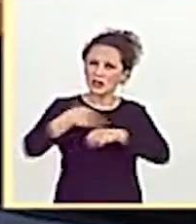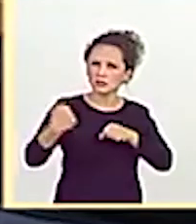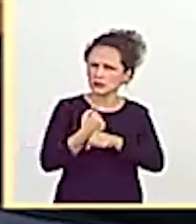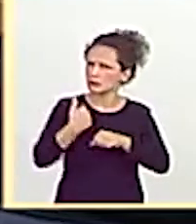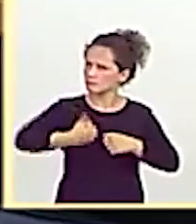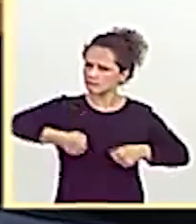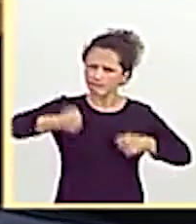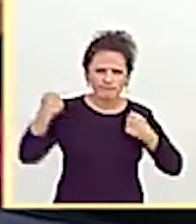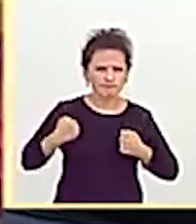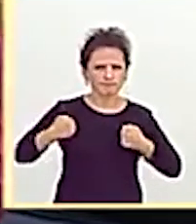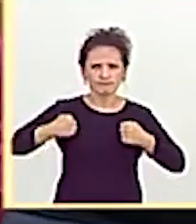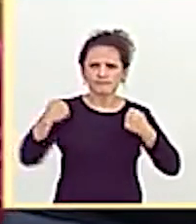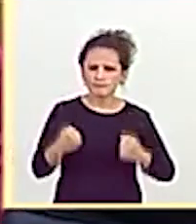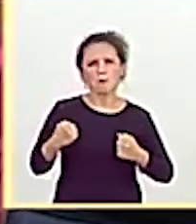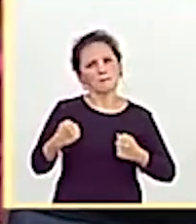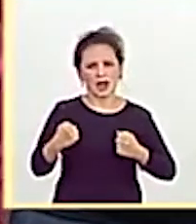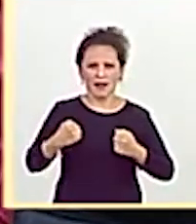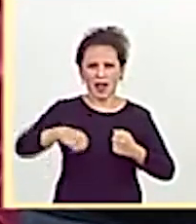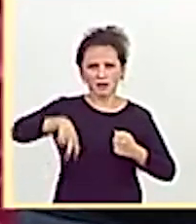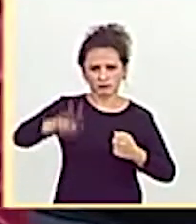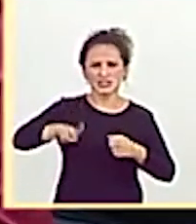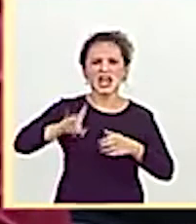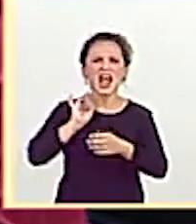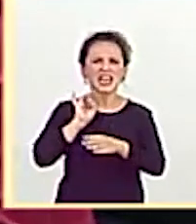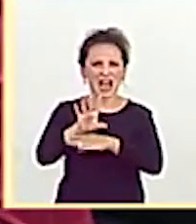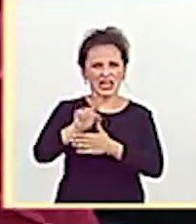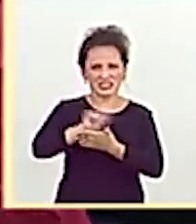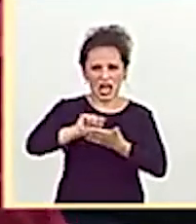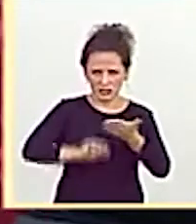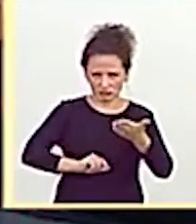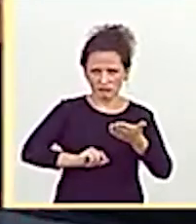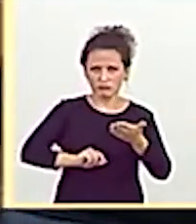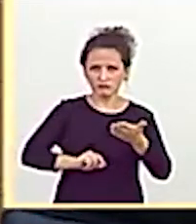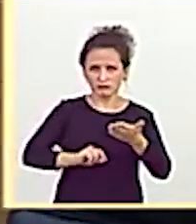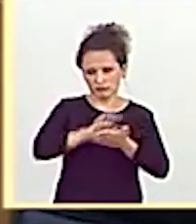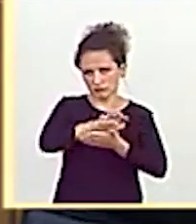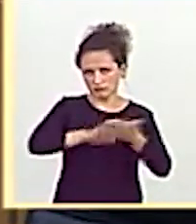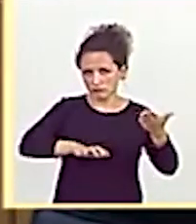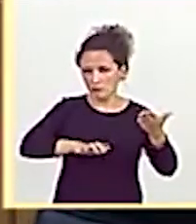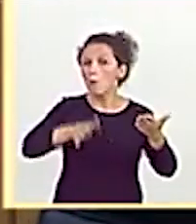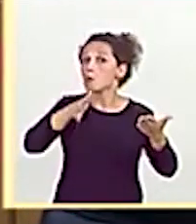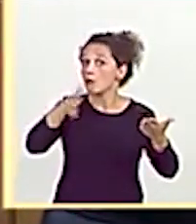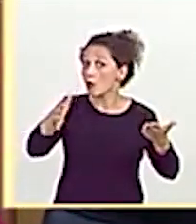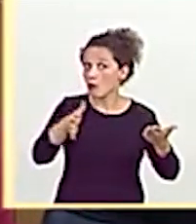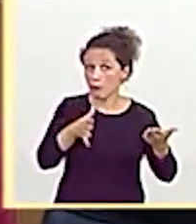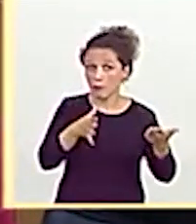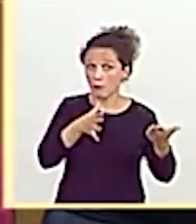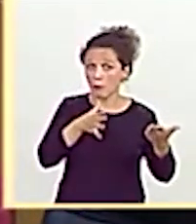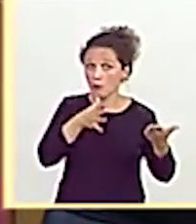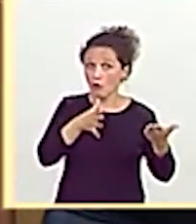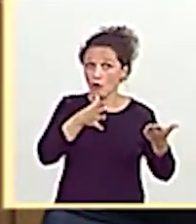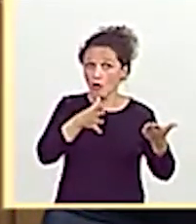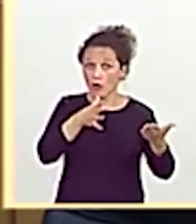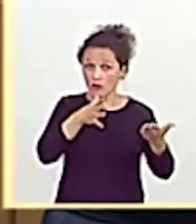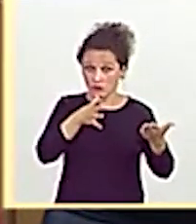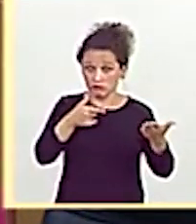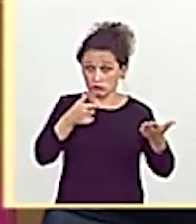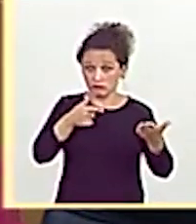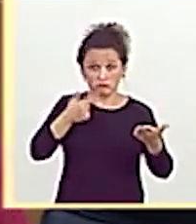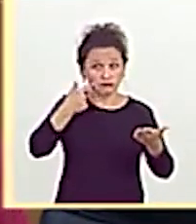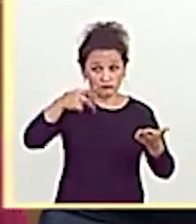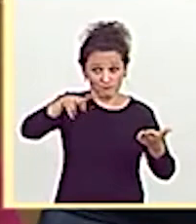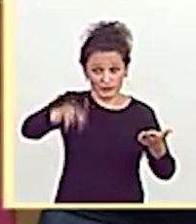emperrado en la ratificación de esta carta Pero fíjese por qué Porque esencialmente la ratificación de esta carta